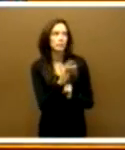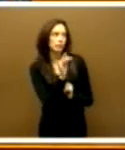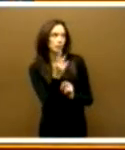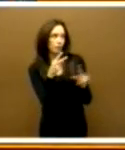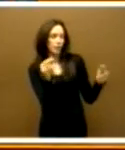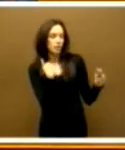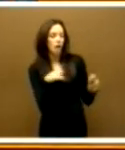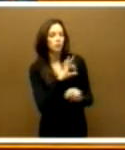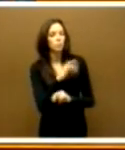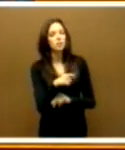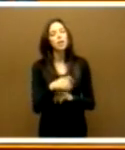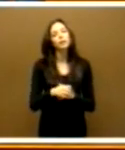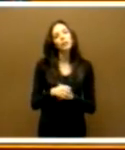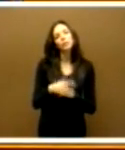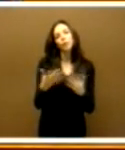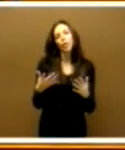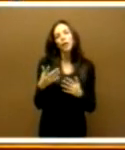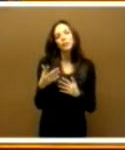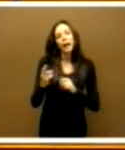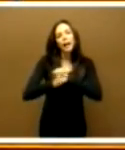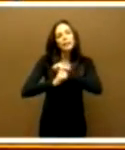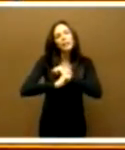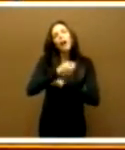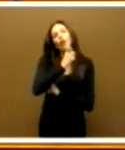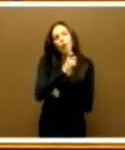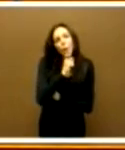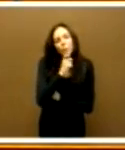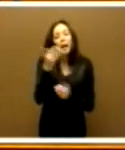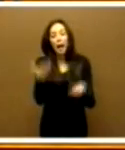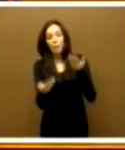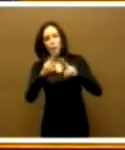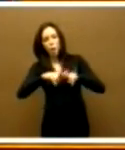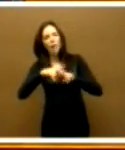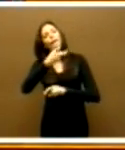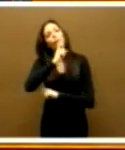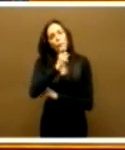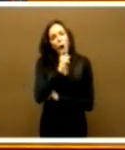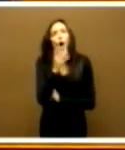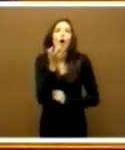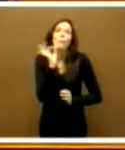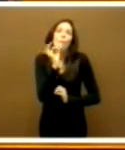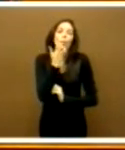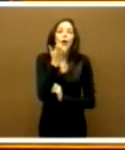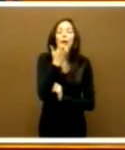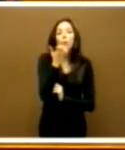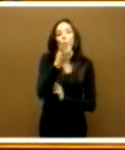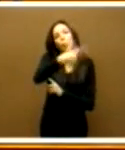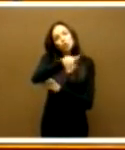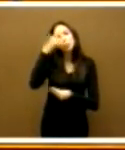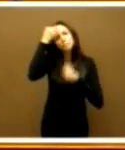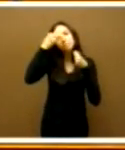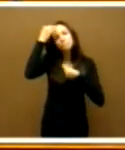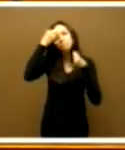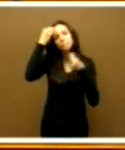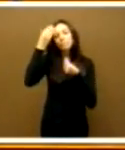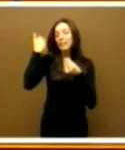presidente. ¿Qué duración va a tener esa estrategia? ¿Cómo se va a evaluar, por ejemplo, cuándo tienen ustedes pensado que